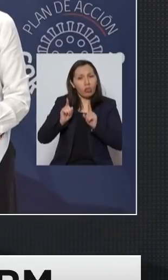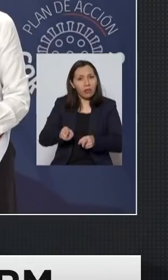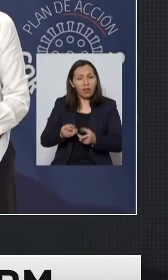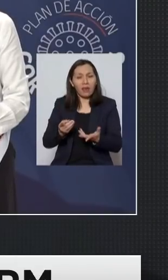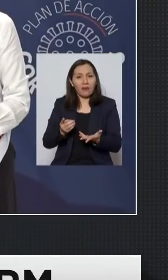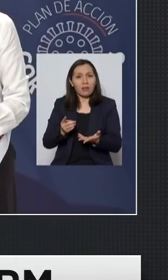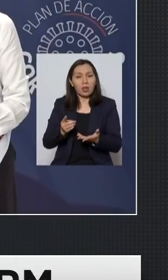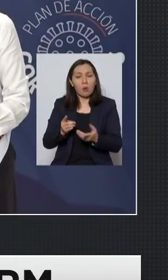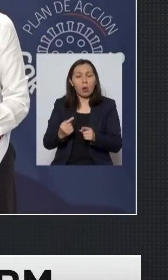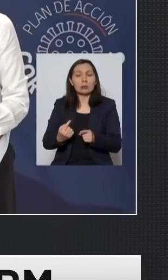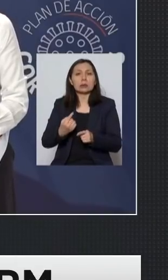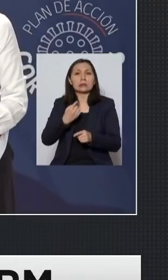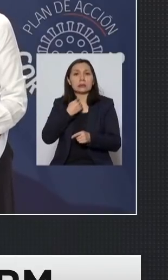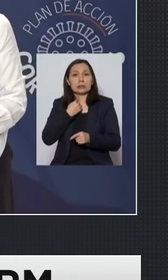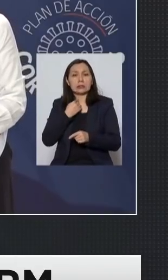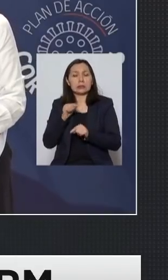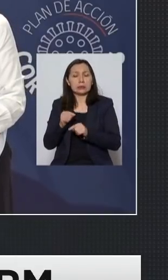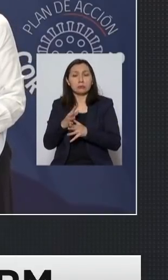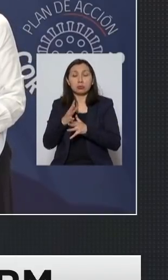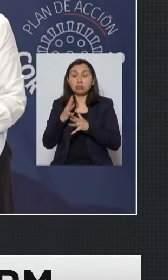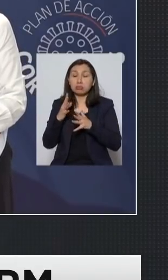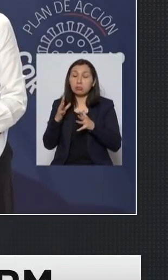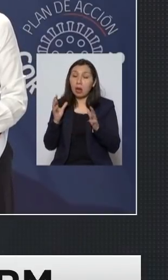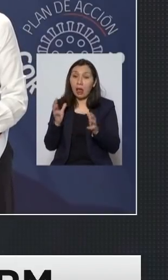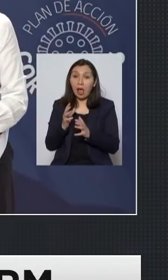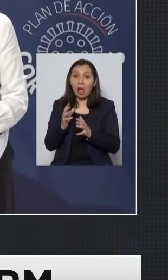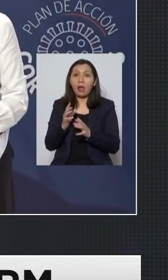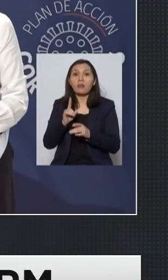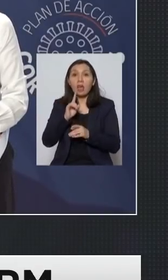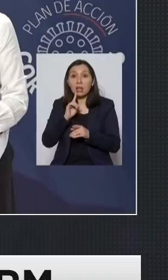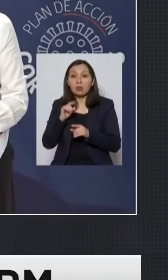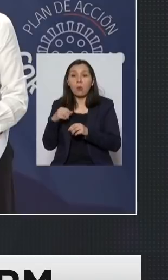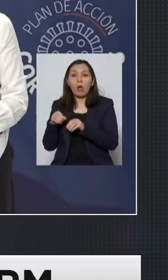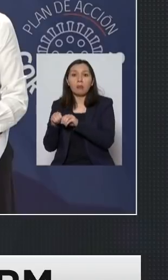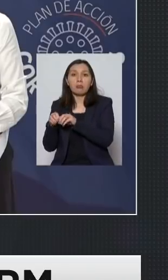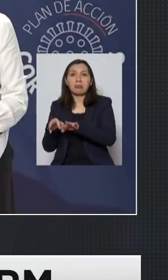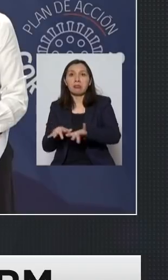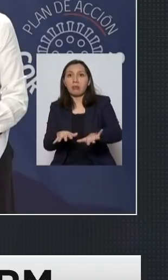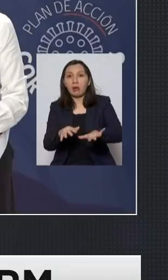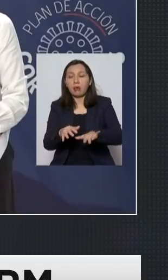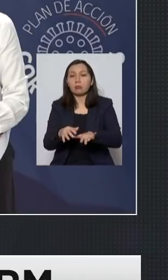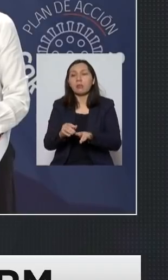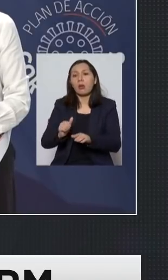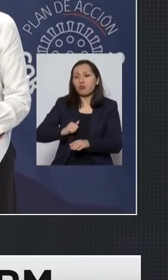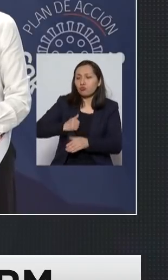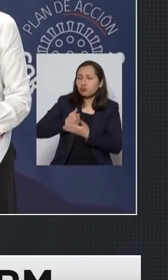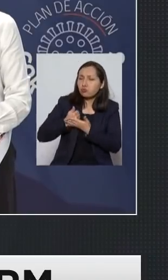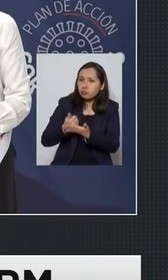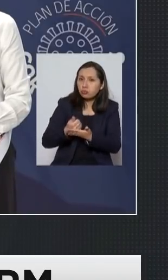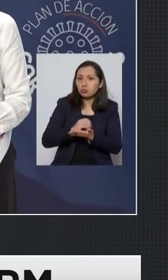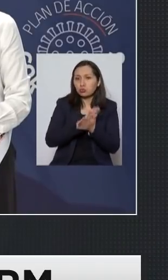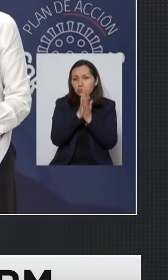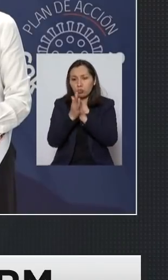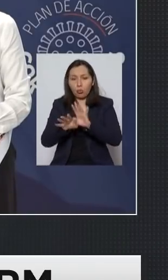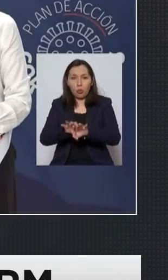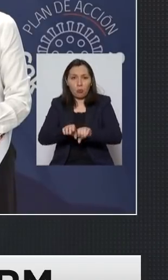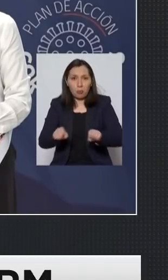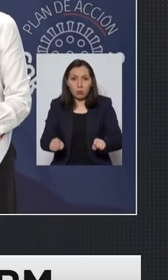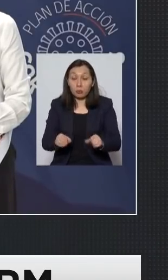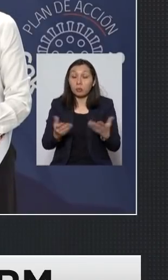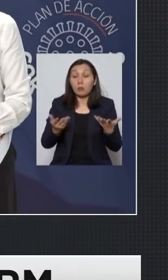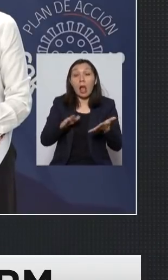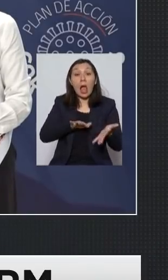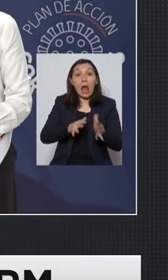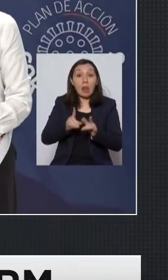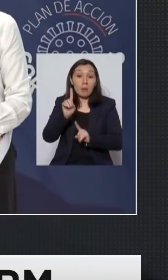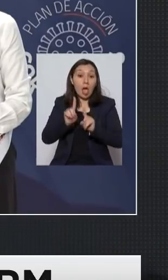un impacto tan grave como el que está teniendo tenemos un compromiso solidario de todos o sea a lo